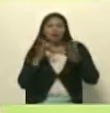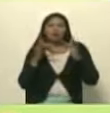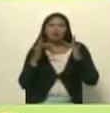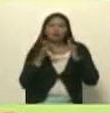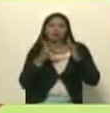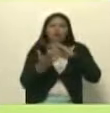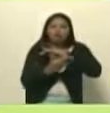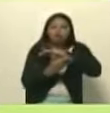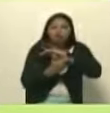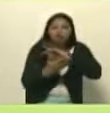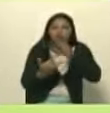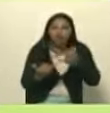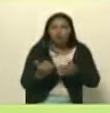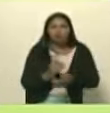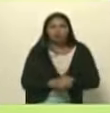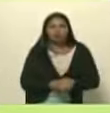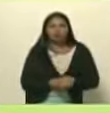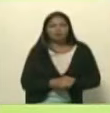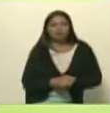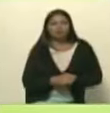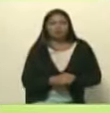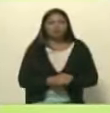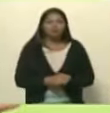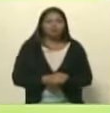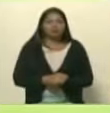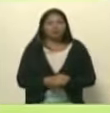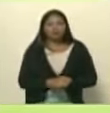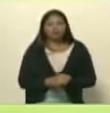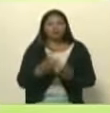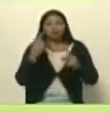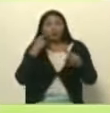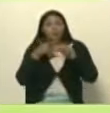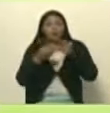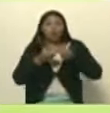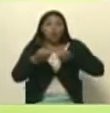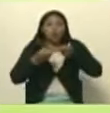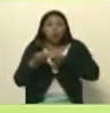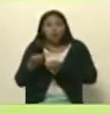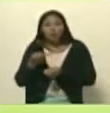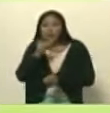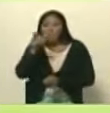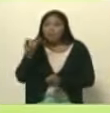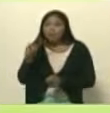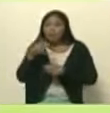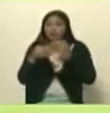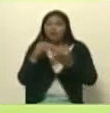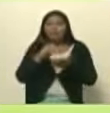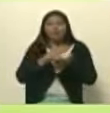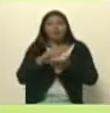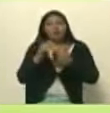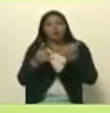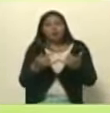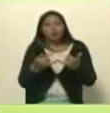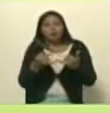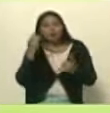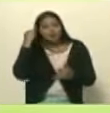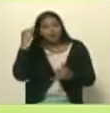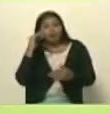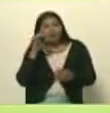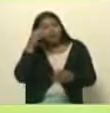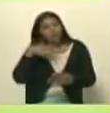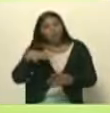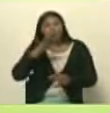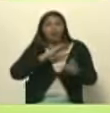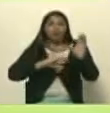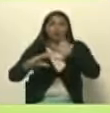pero es importante que esas estén bajo un control ciudadano que es lo que plantearía esta idea de pueblo